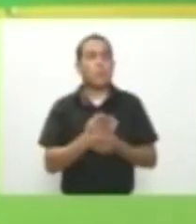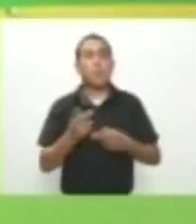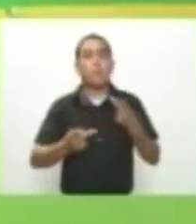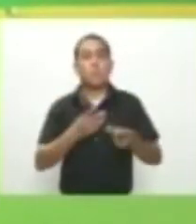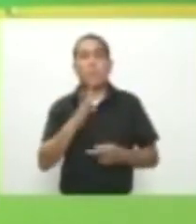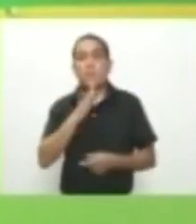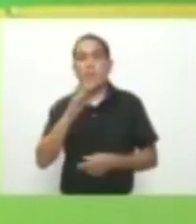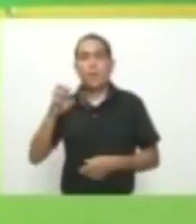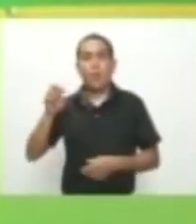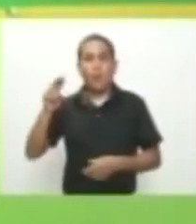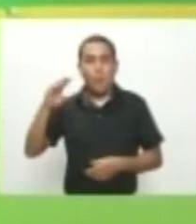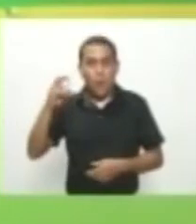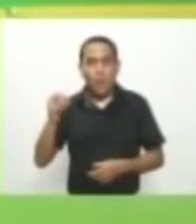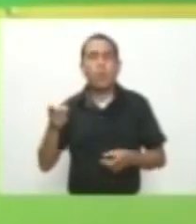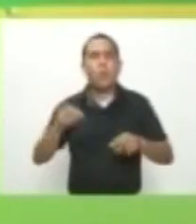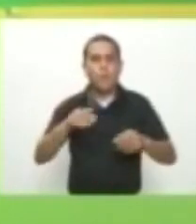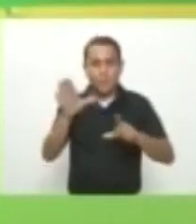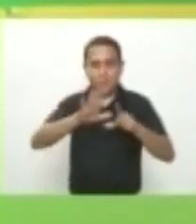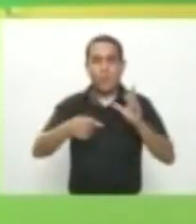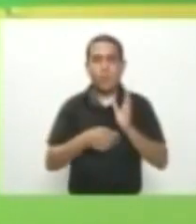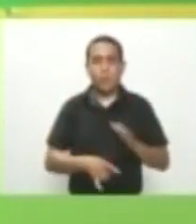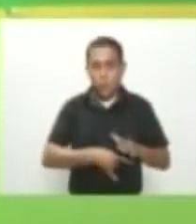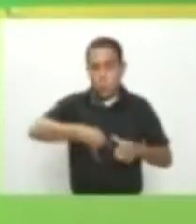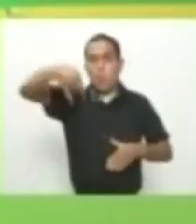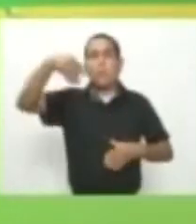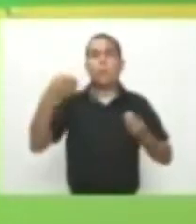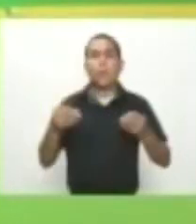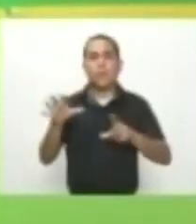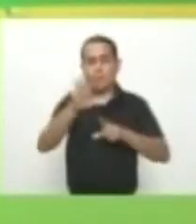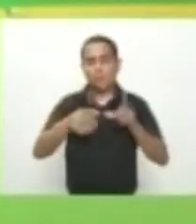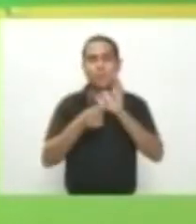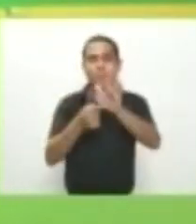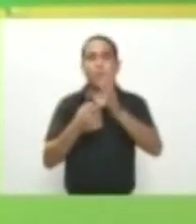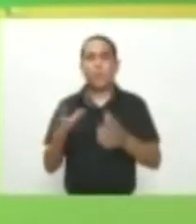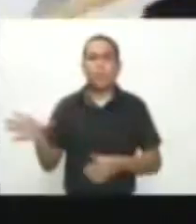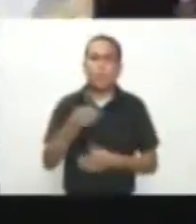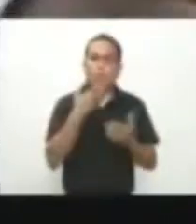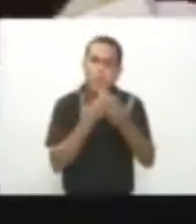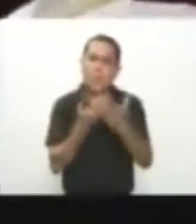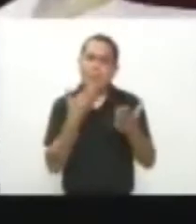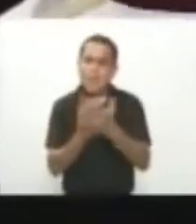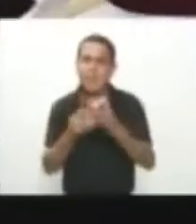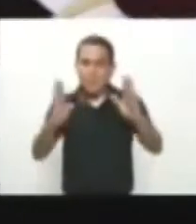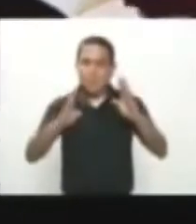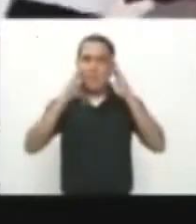además Subió un video Agradeciendo a todos Sus seguidores Por haber estado Siempre pendiente De él